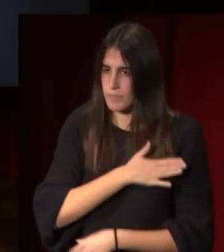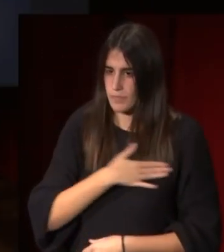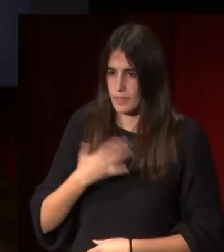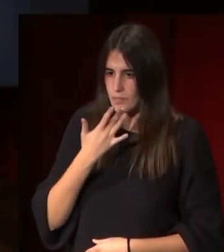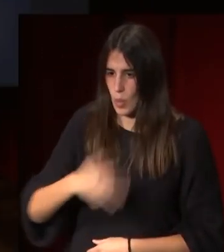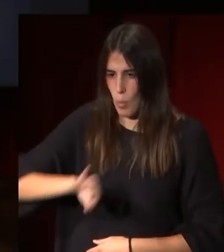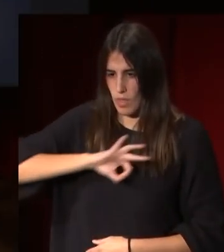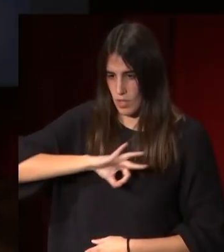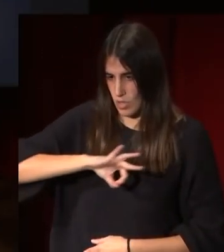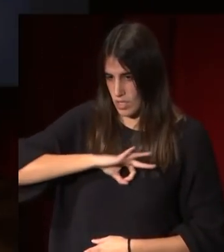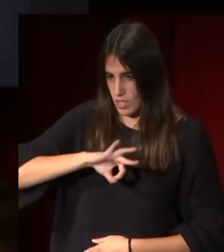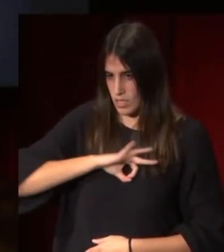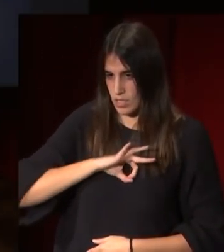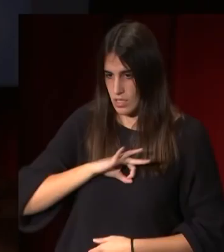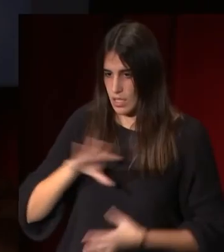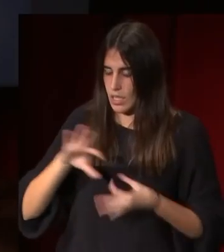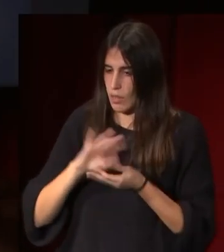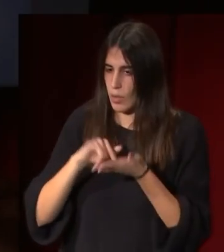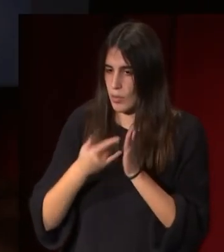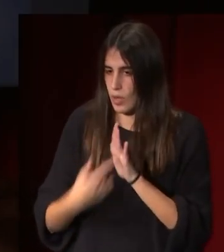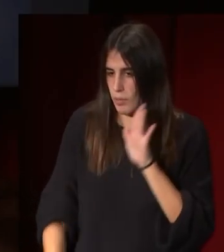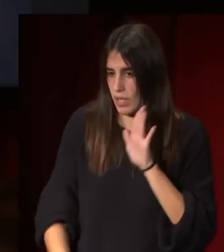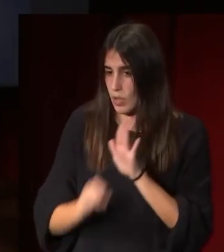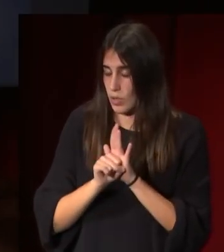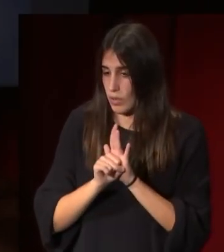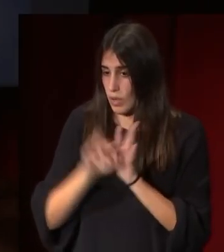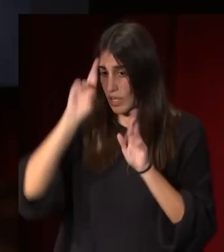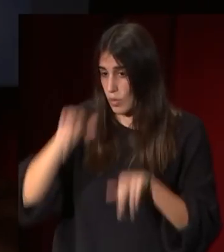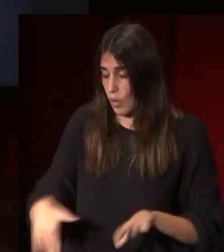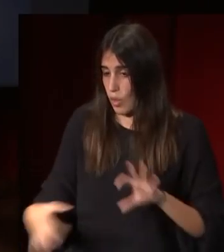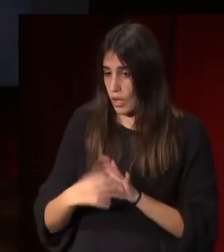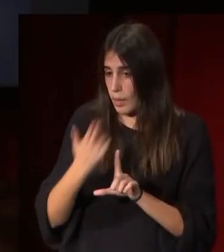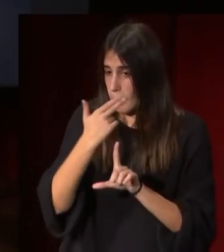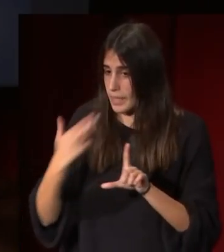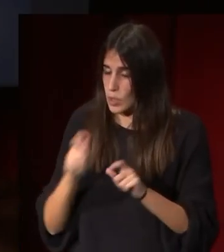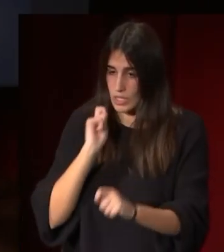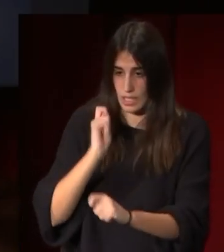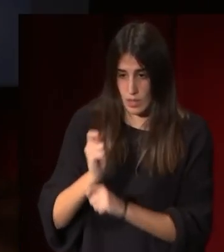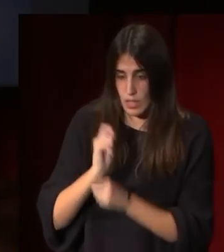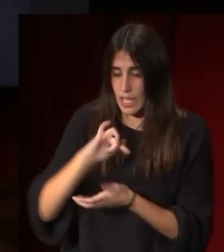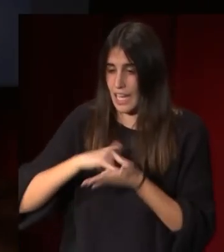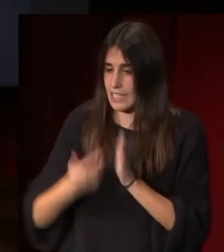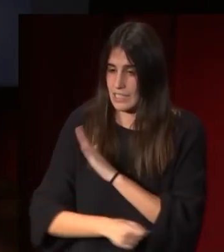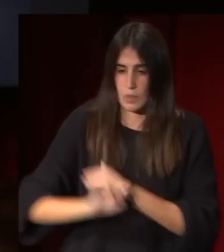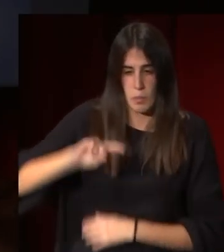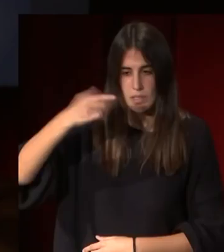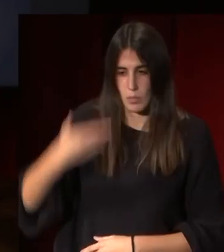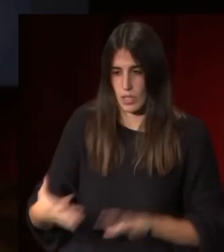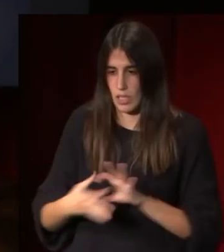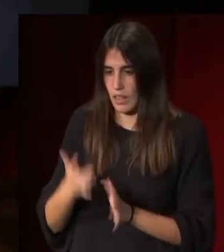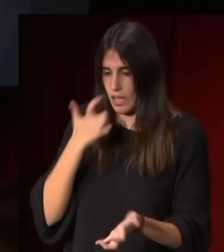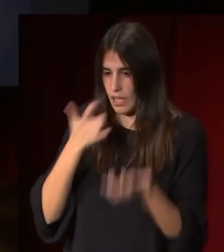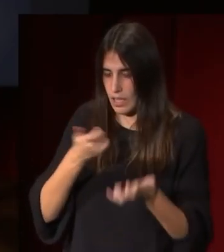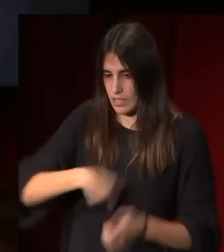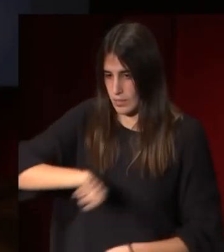medallones con un programa iconográfico que va a reconocer a los pintores escultores y arquitectos más importantes de la historia del